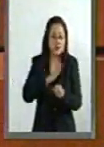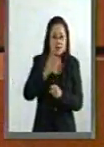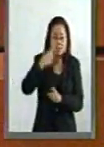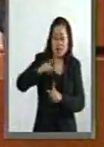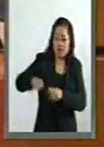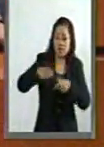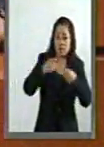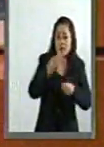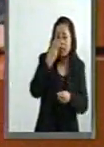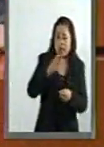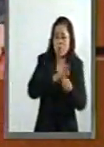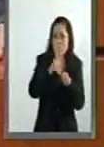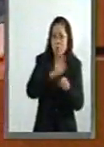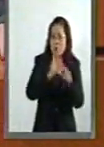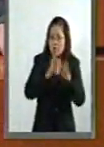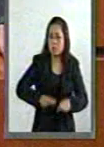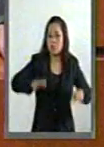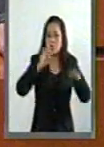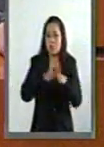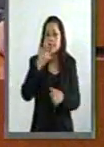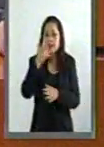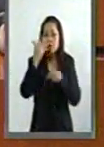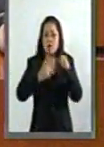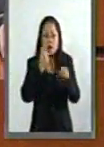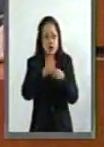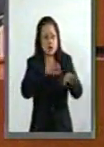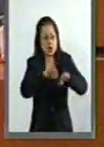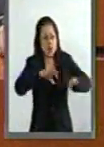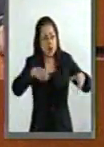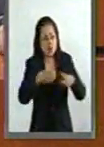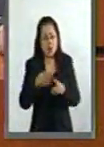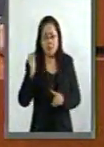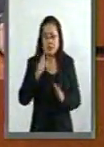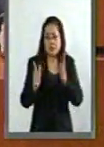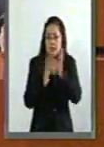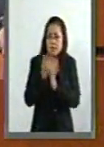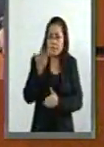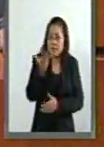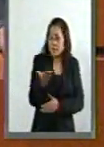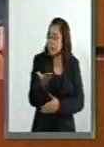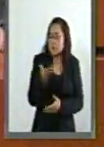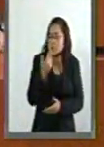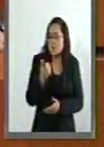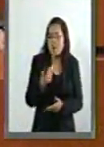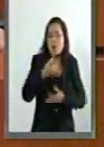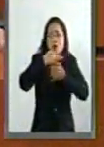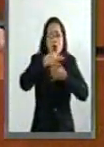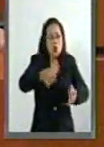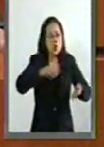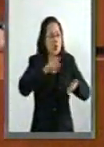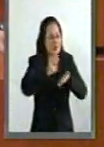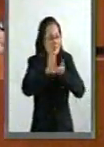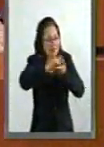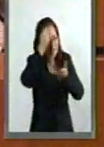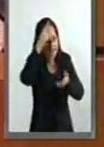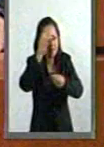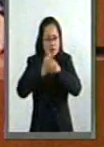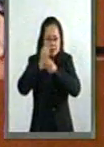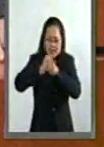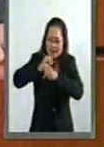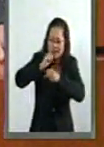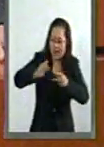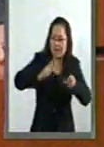para cuantificar los cinco años que solicita la ley, al no contar con publicaciones, al no ser investigadora de